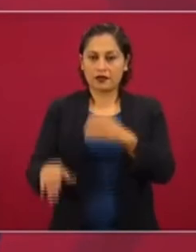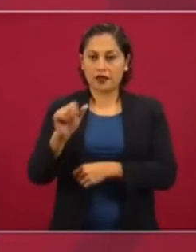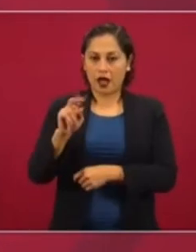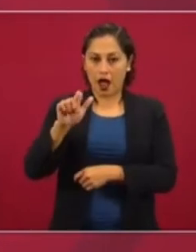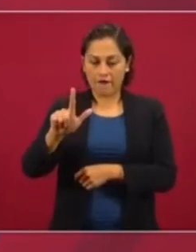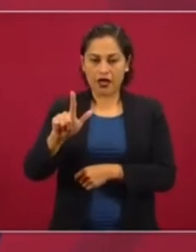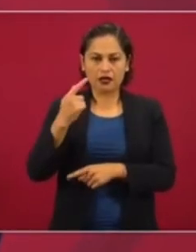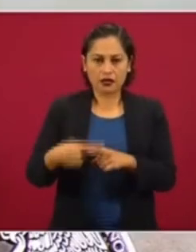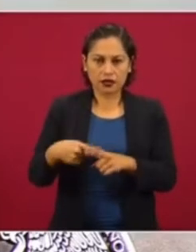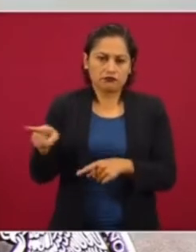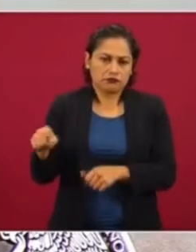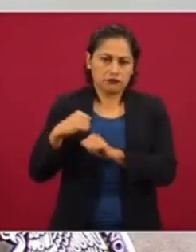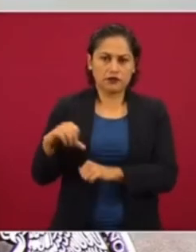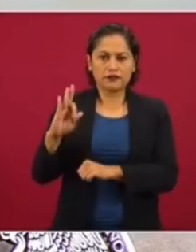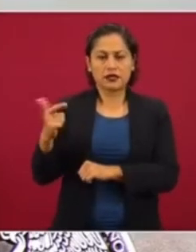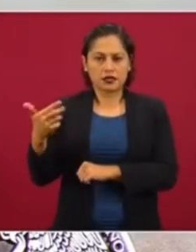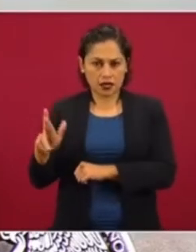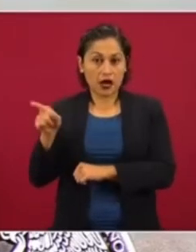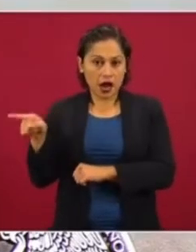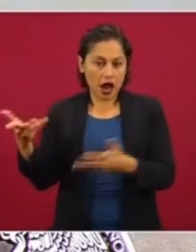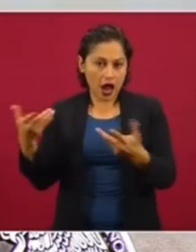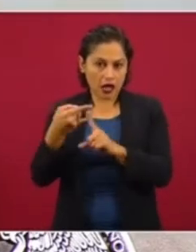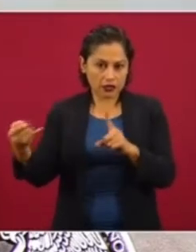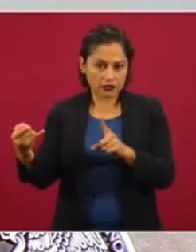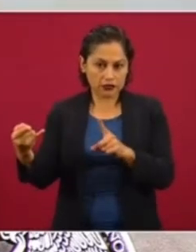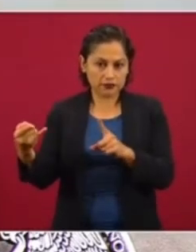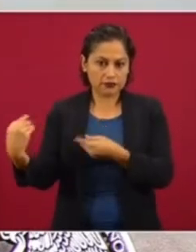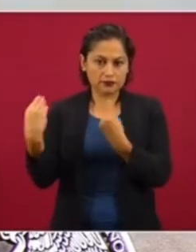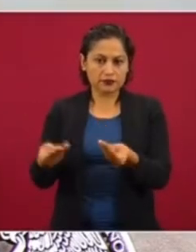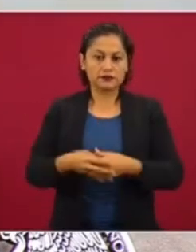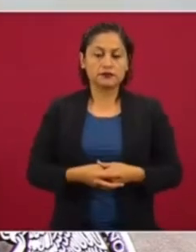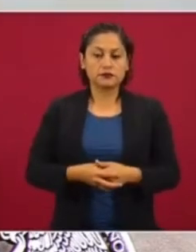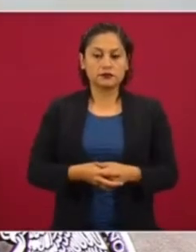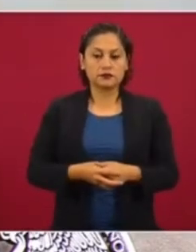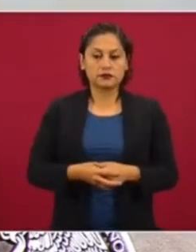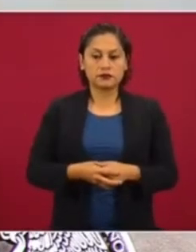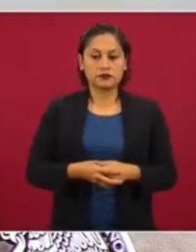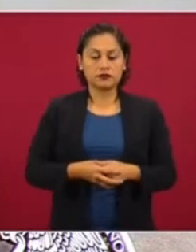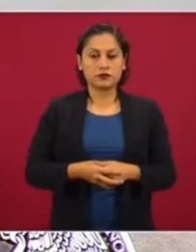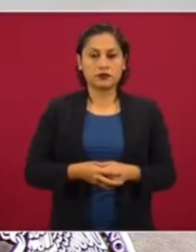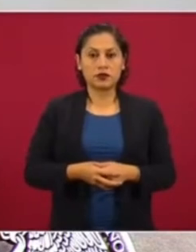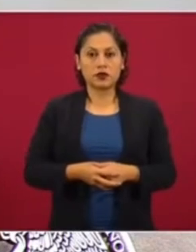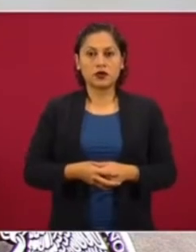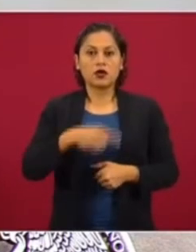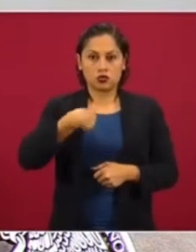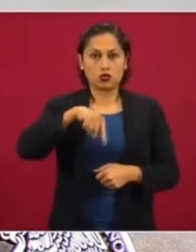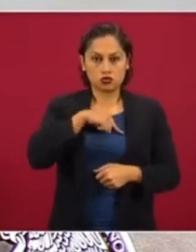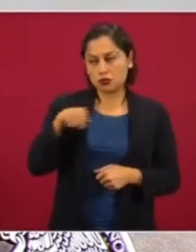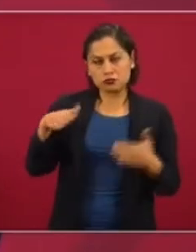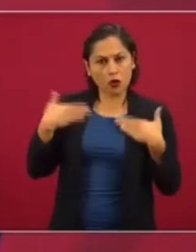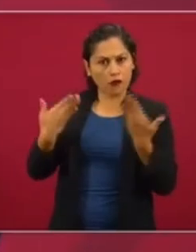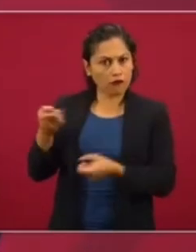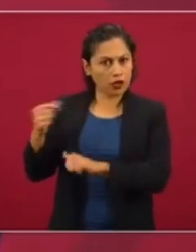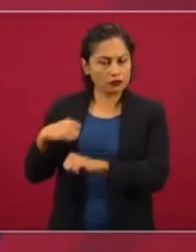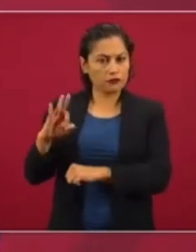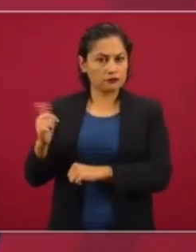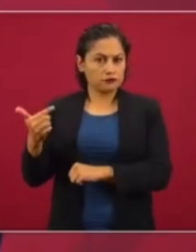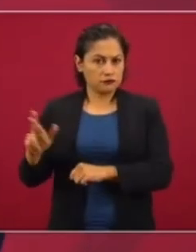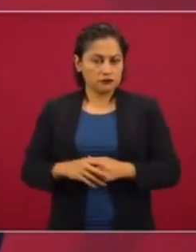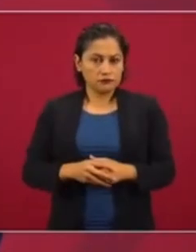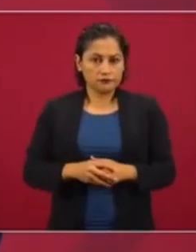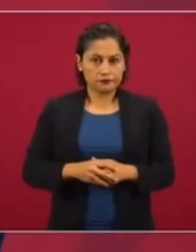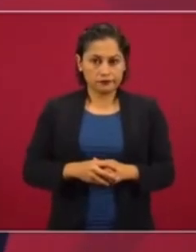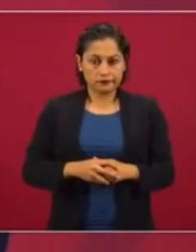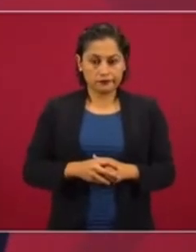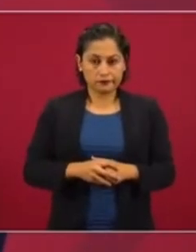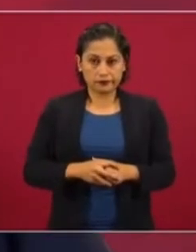pues es la Fiscalía, que es la que entregó del cheque, y nosotros le creemos a la Fiscalía. Y desde luego